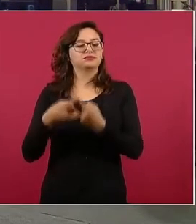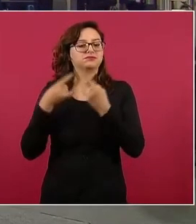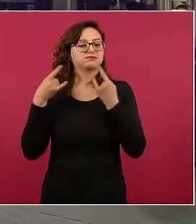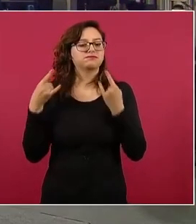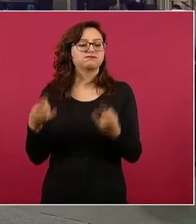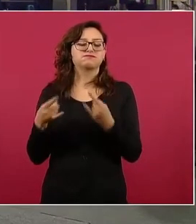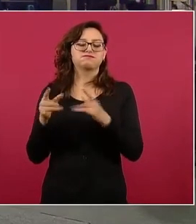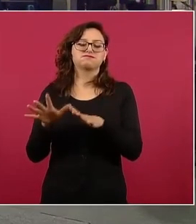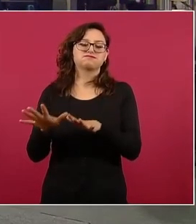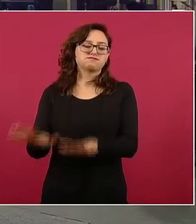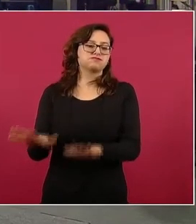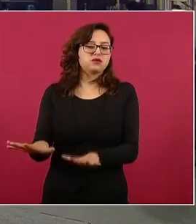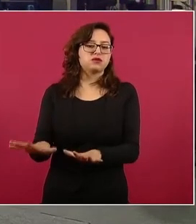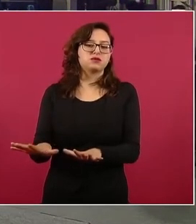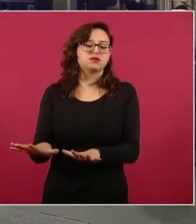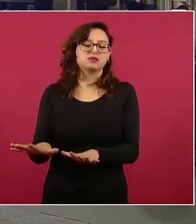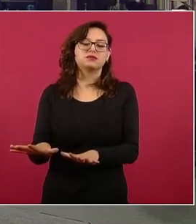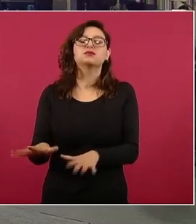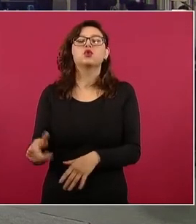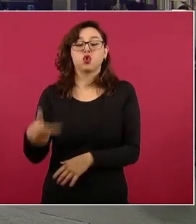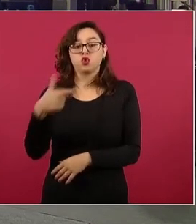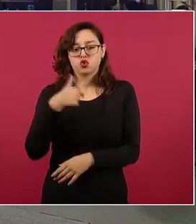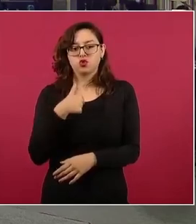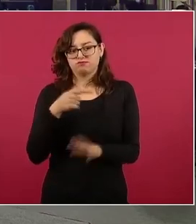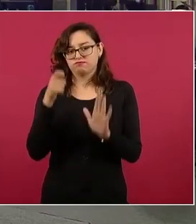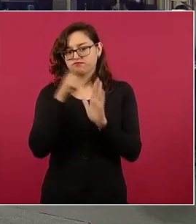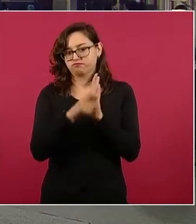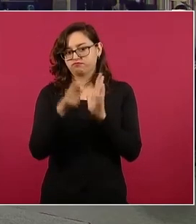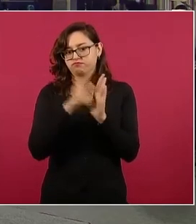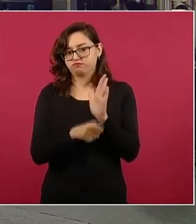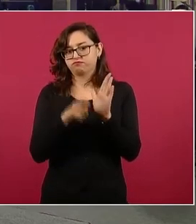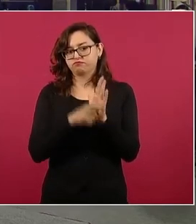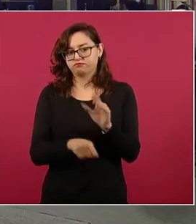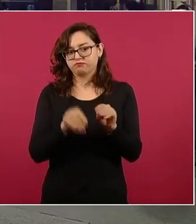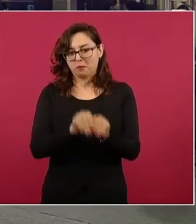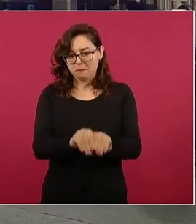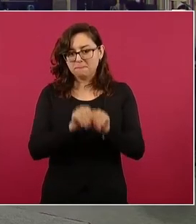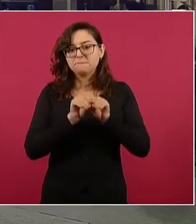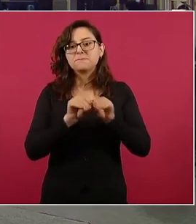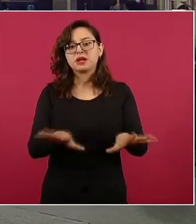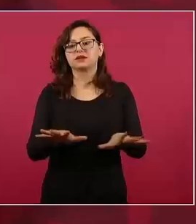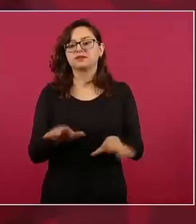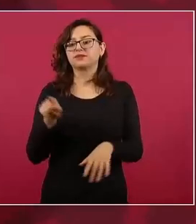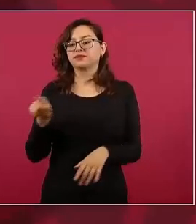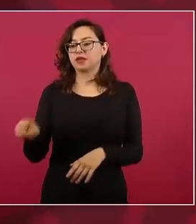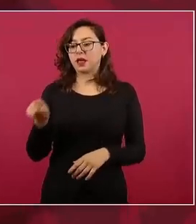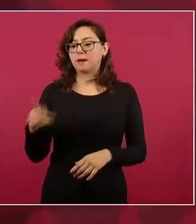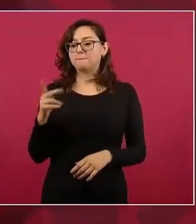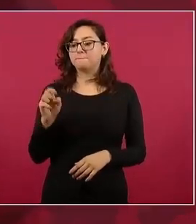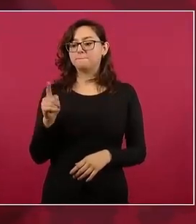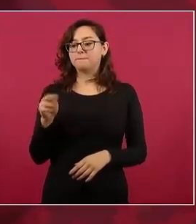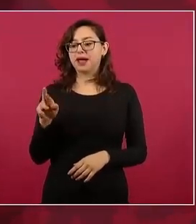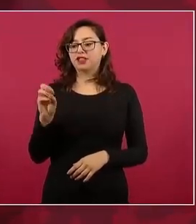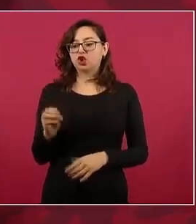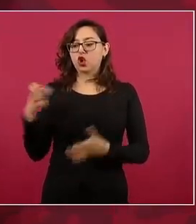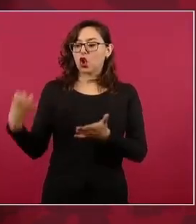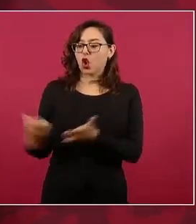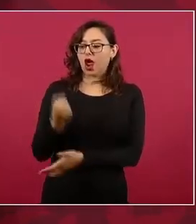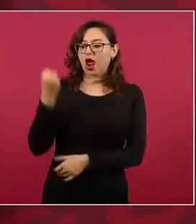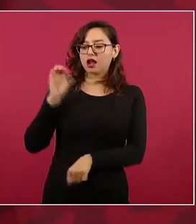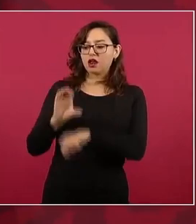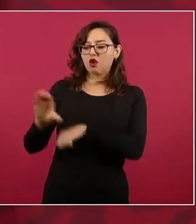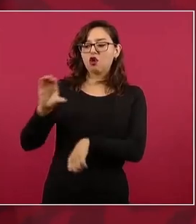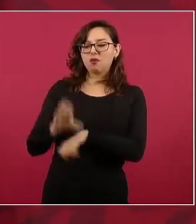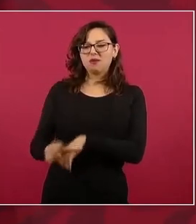a entender lo que fue el triunfo de Gustavo Petro ayer en